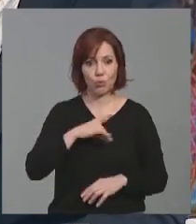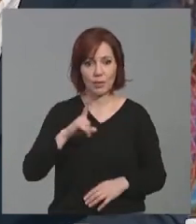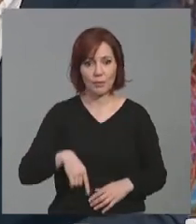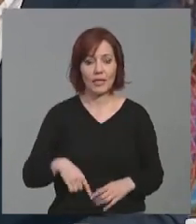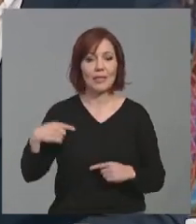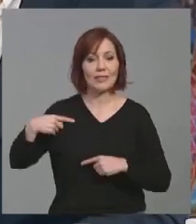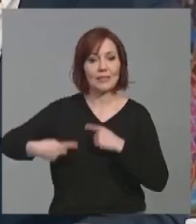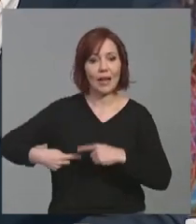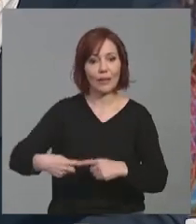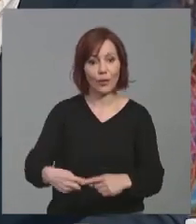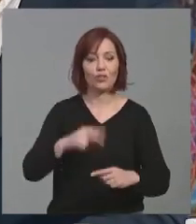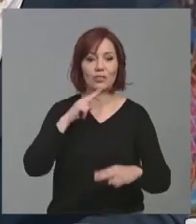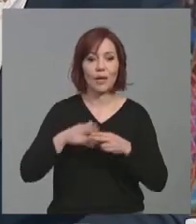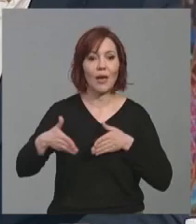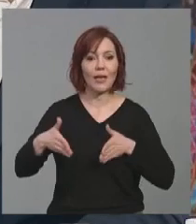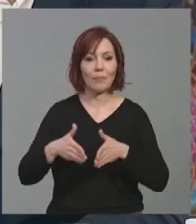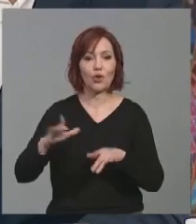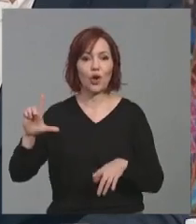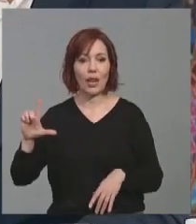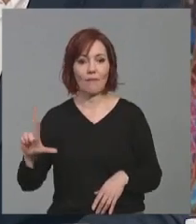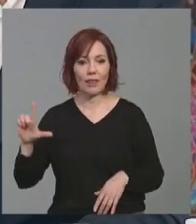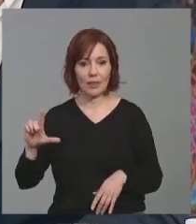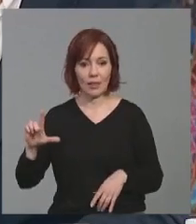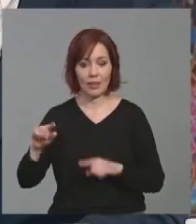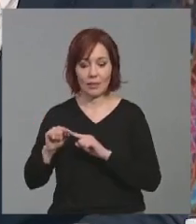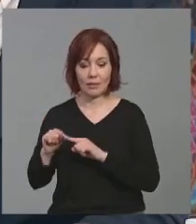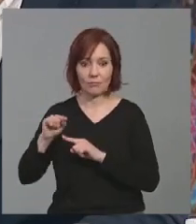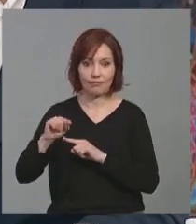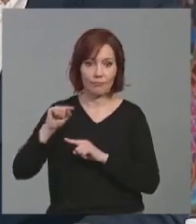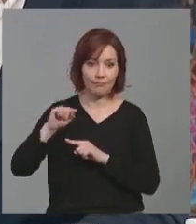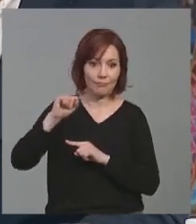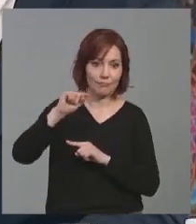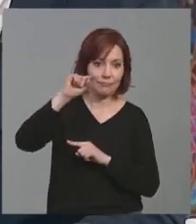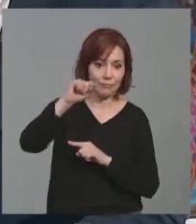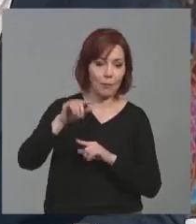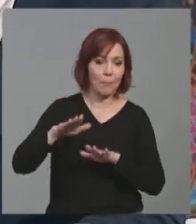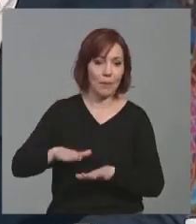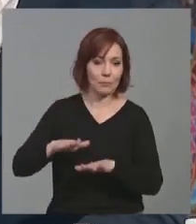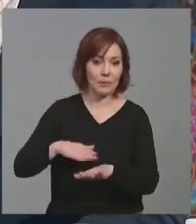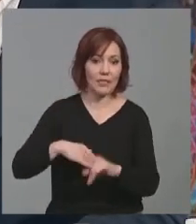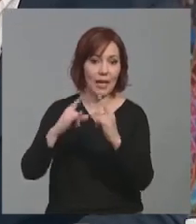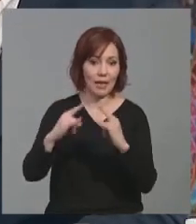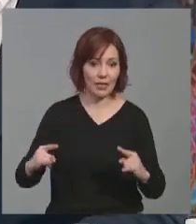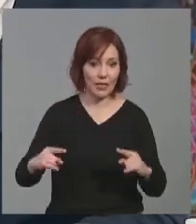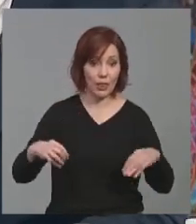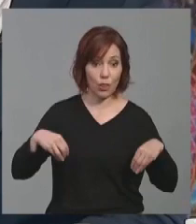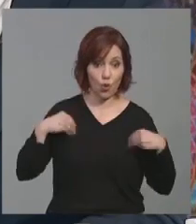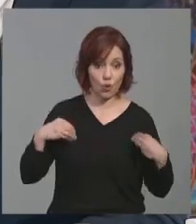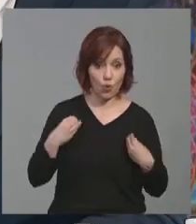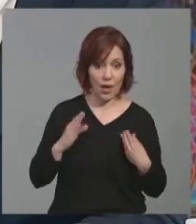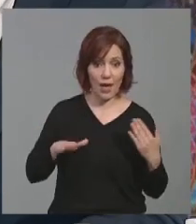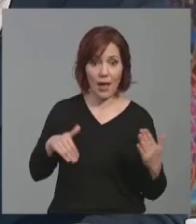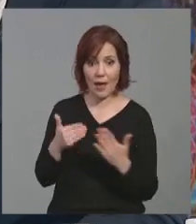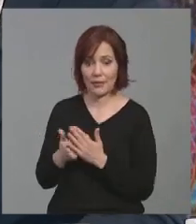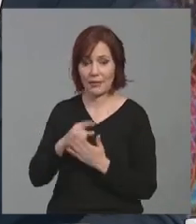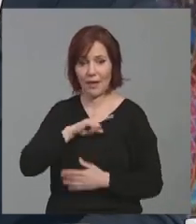tradicional camino de Levante, donde además hay una red de albergues y quizás más preparados de Orihuela hasta Caravaca, pero también el